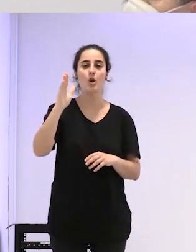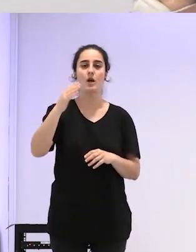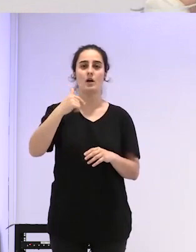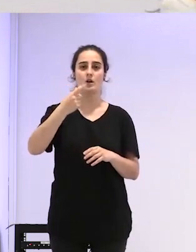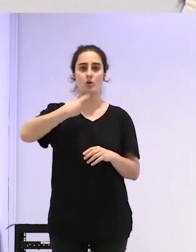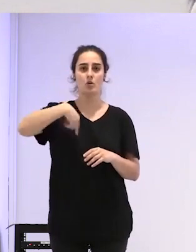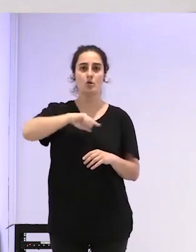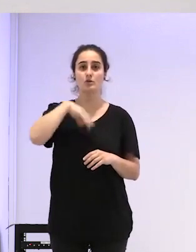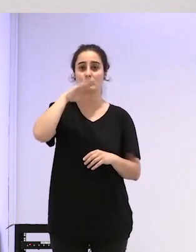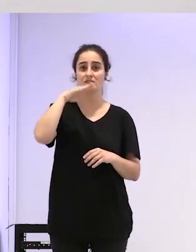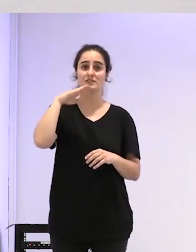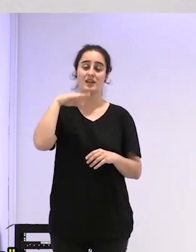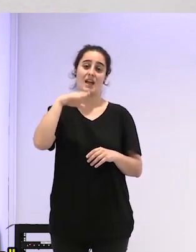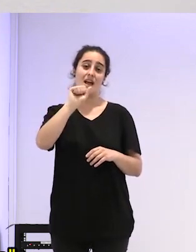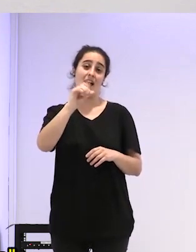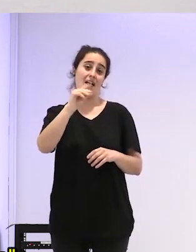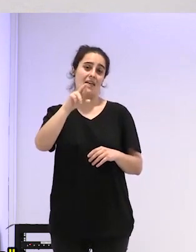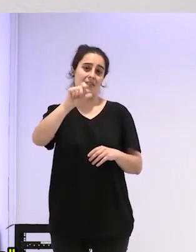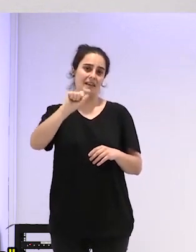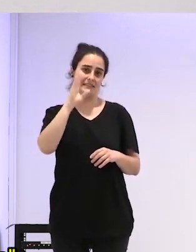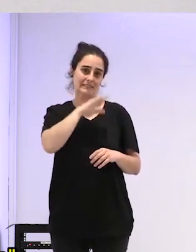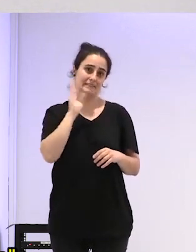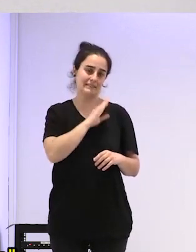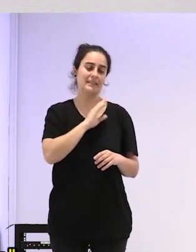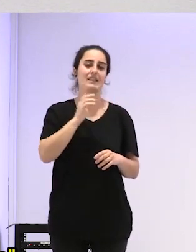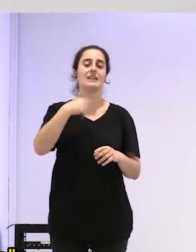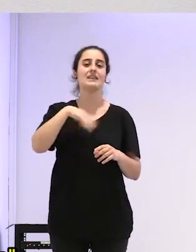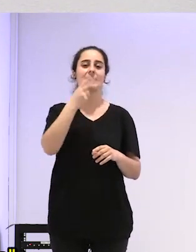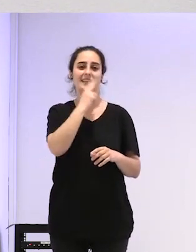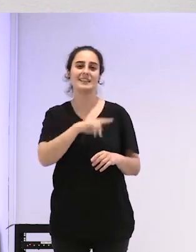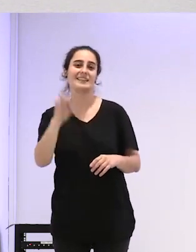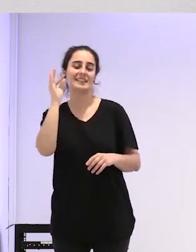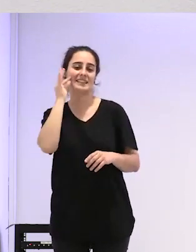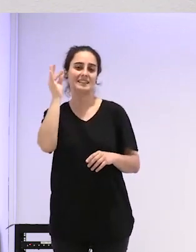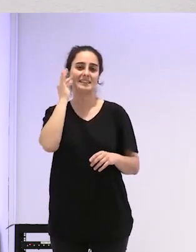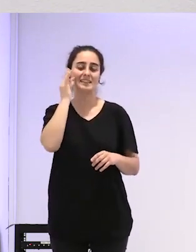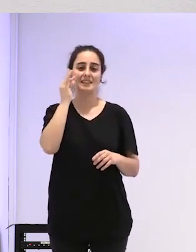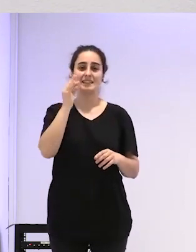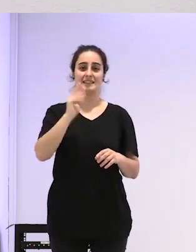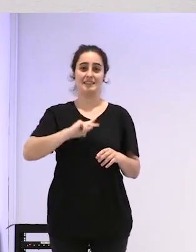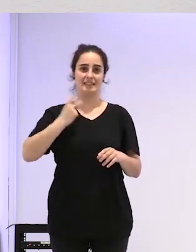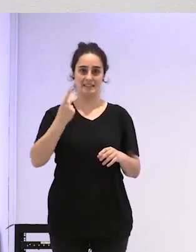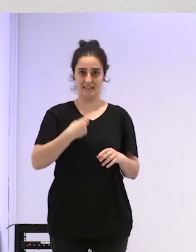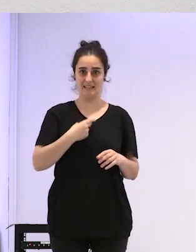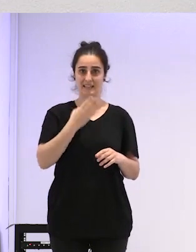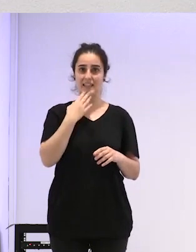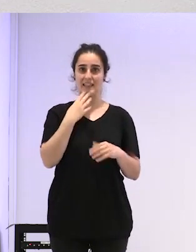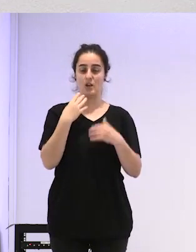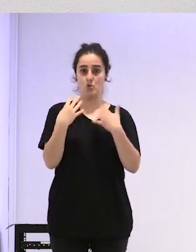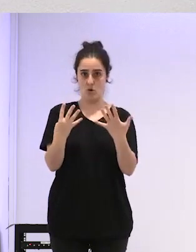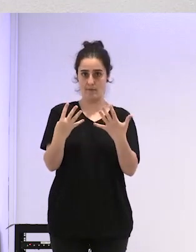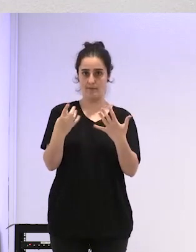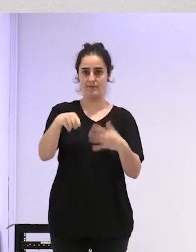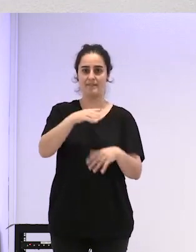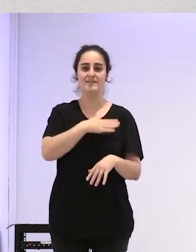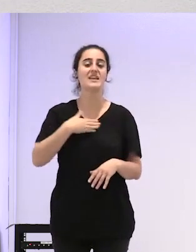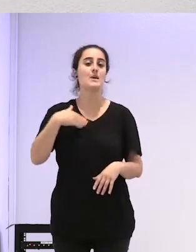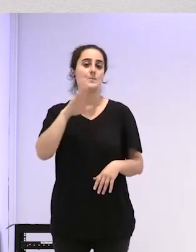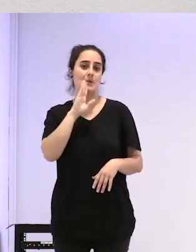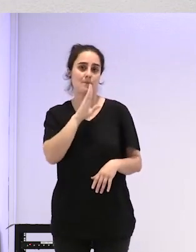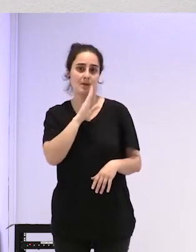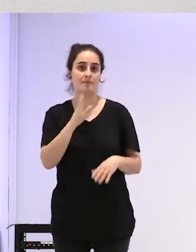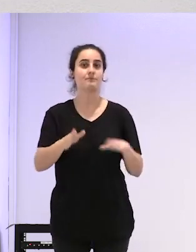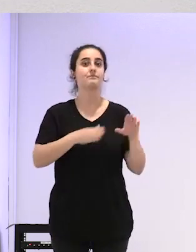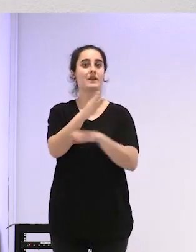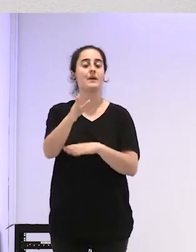de una nena trans de nueve años que desde siempre ha querido ser madre y que viven en Valencia y acuden a la UIF y se plantean qué opciones